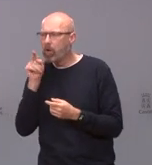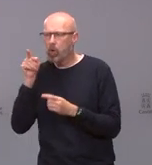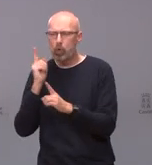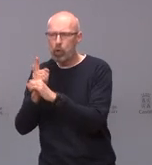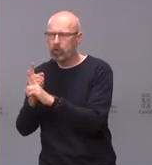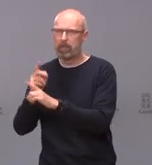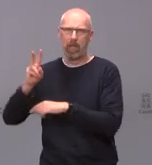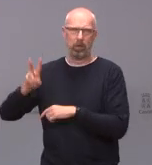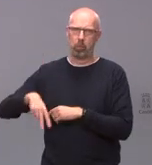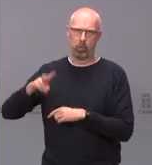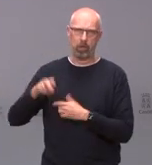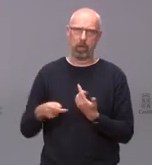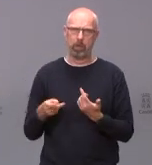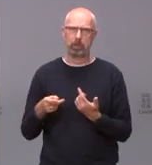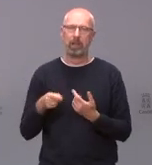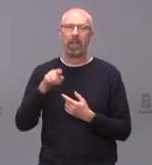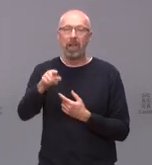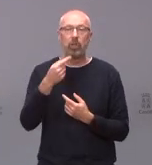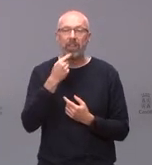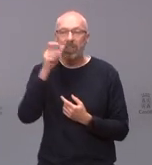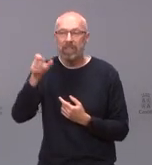calumniosa calumniosa